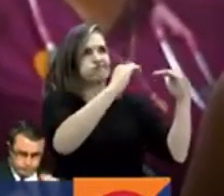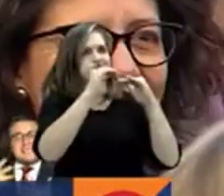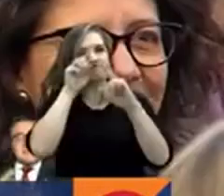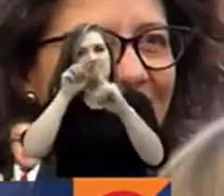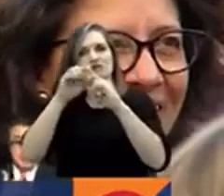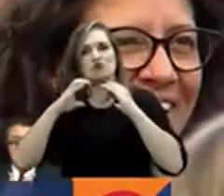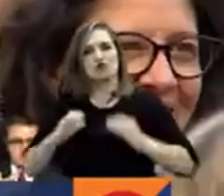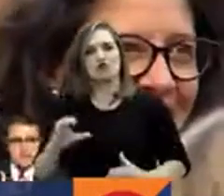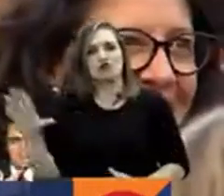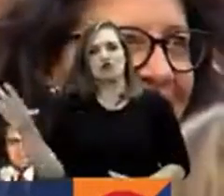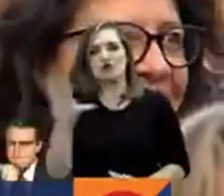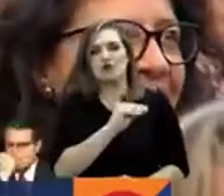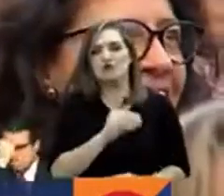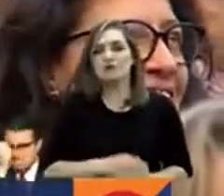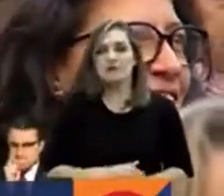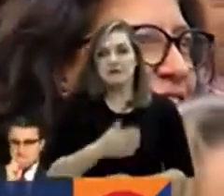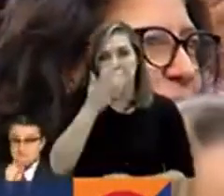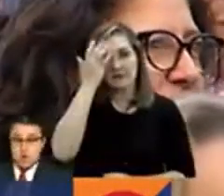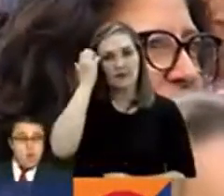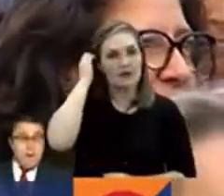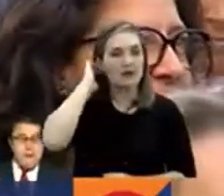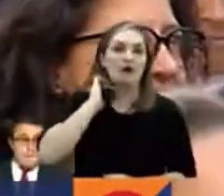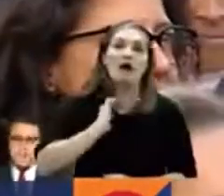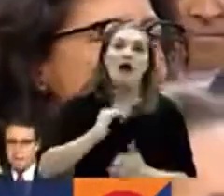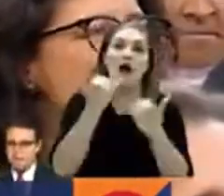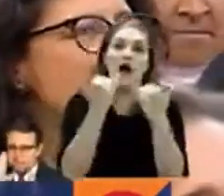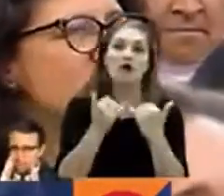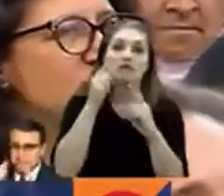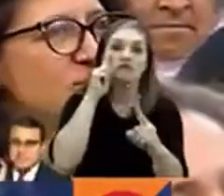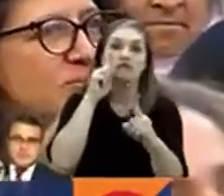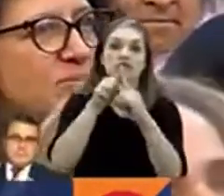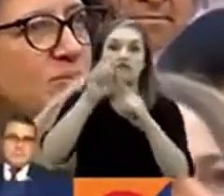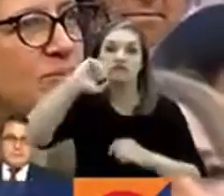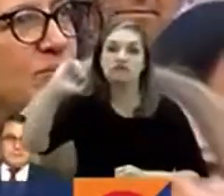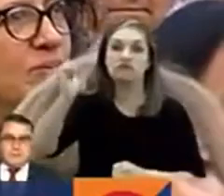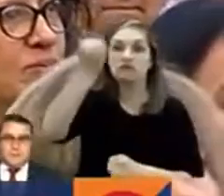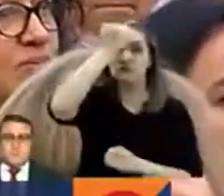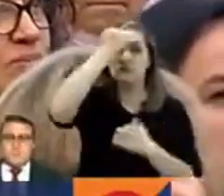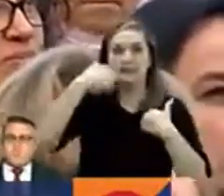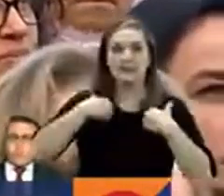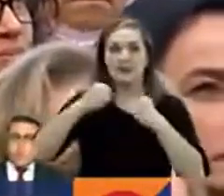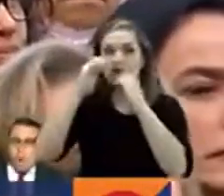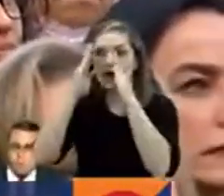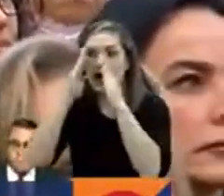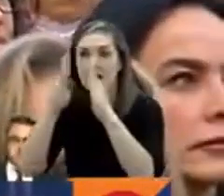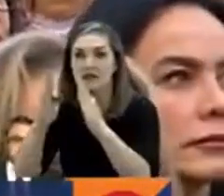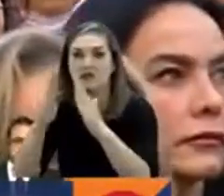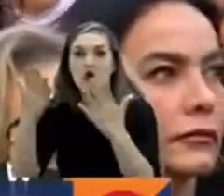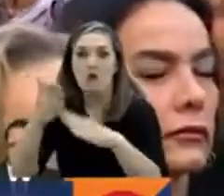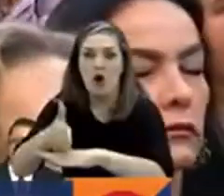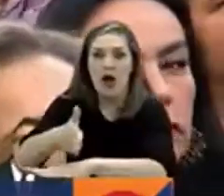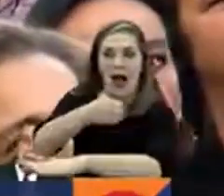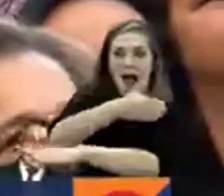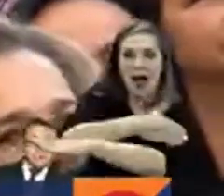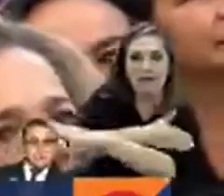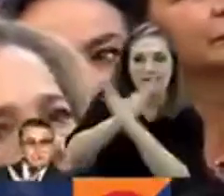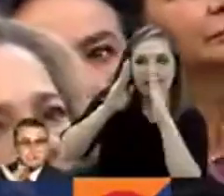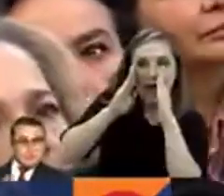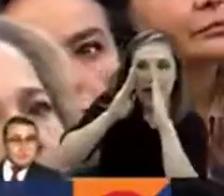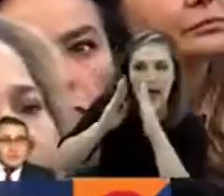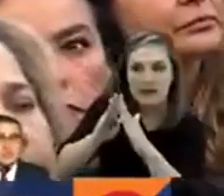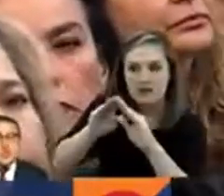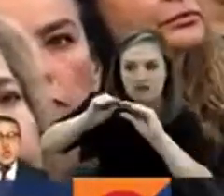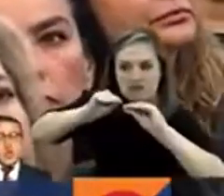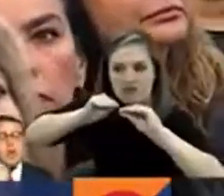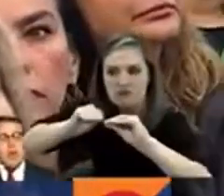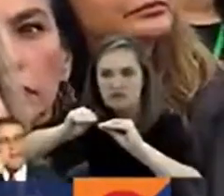Será la atención primaria en salud, con sus elementos de prevención, atención, rehabilitación